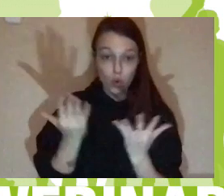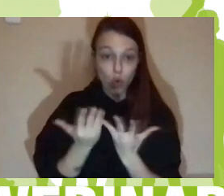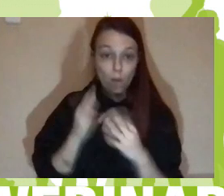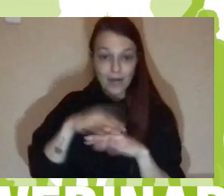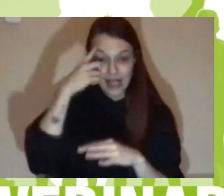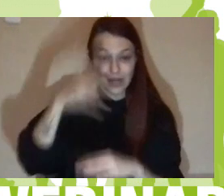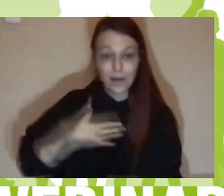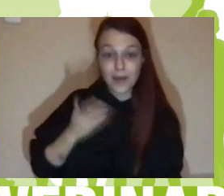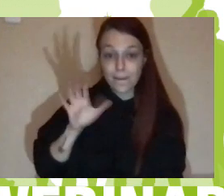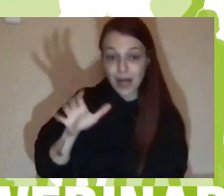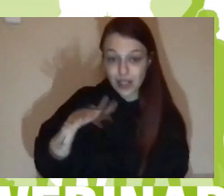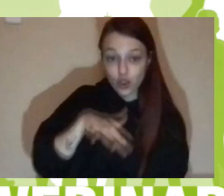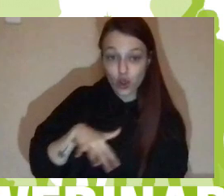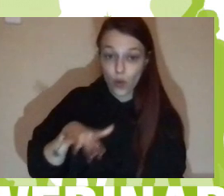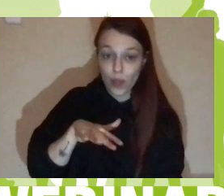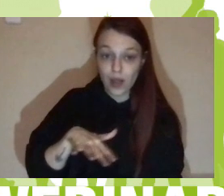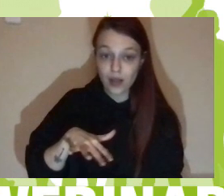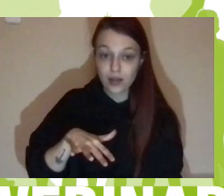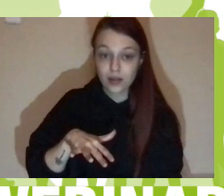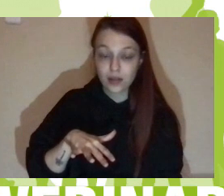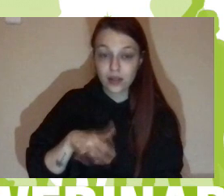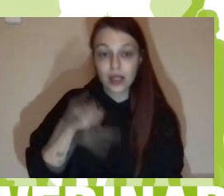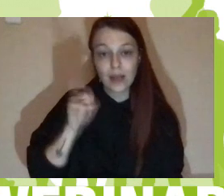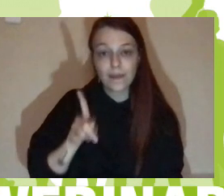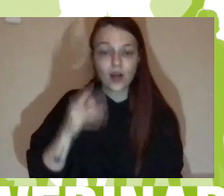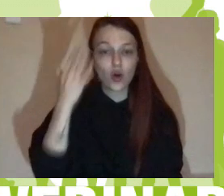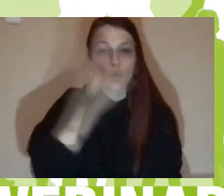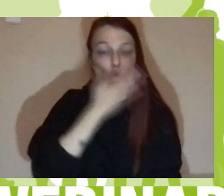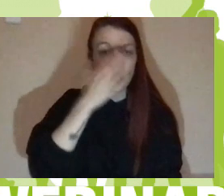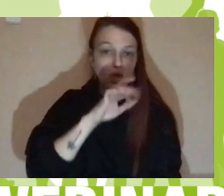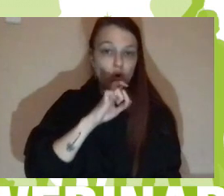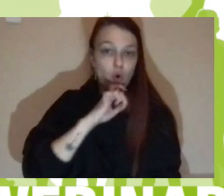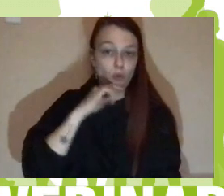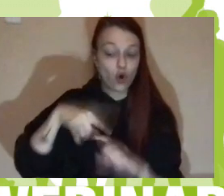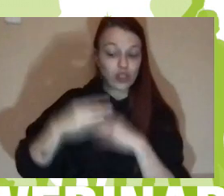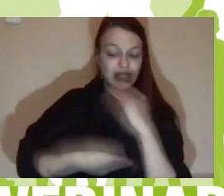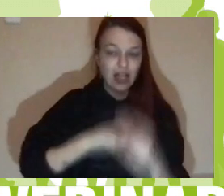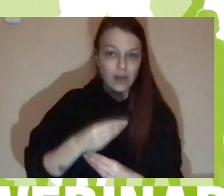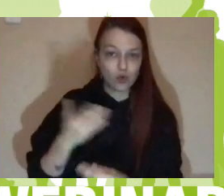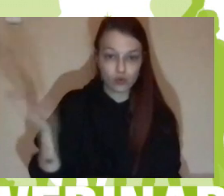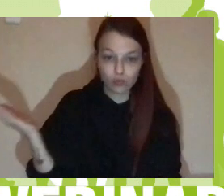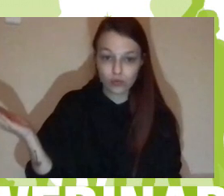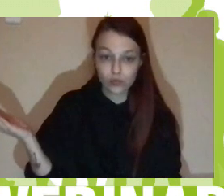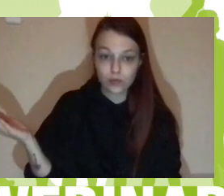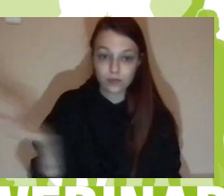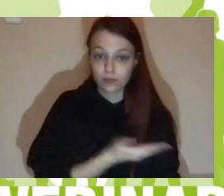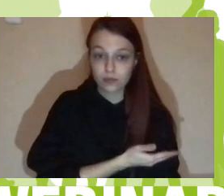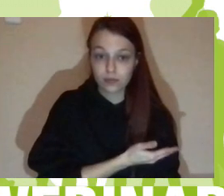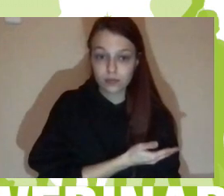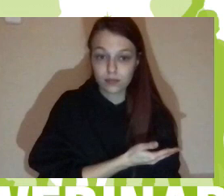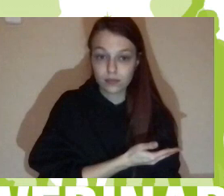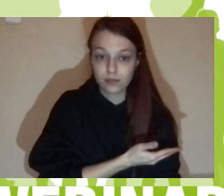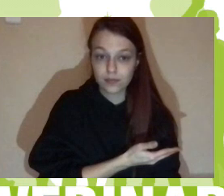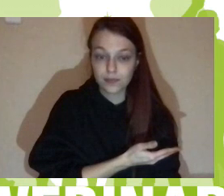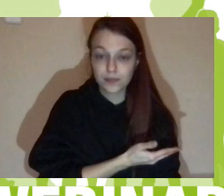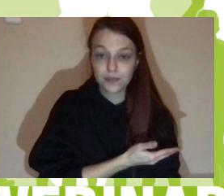luego unas imágenes de la ambientación del colegio, de cómo tenemos ahí todas las cosas que hacemos y ya al final un